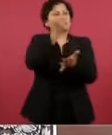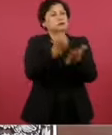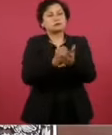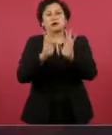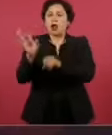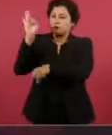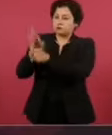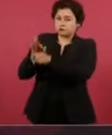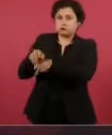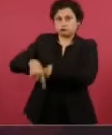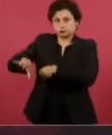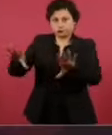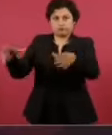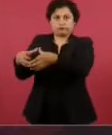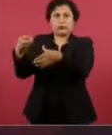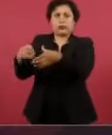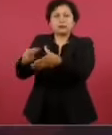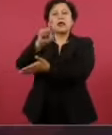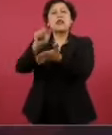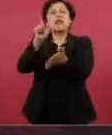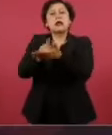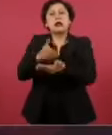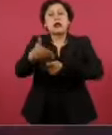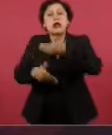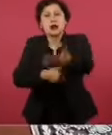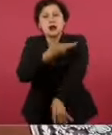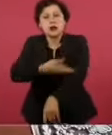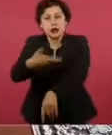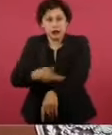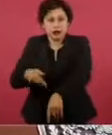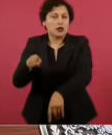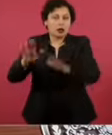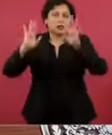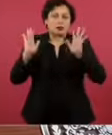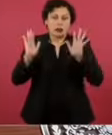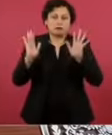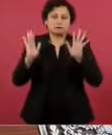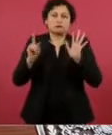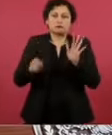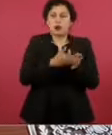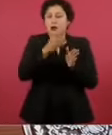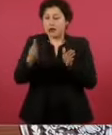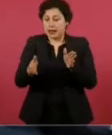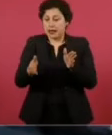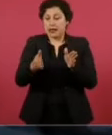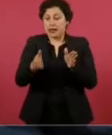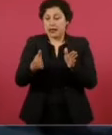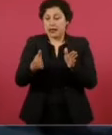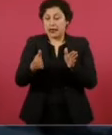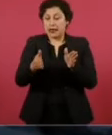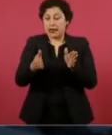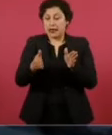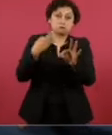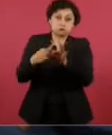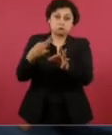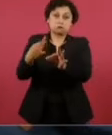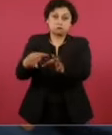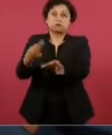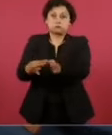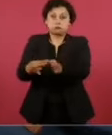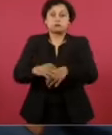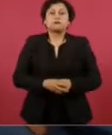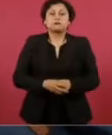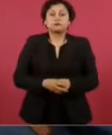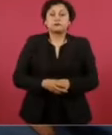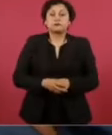el proceso legal y se están cumpliendo los términos para, antes de que